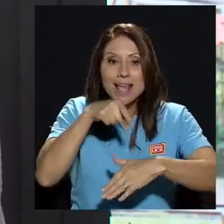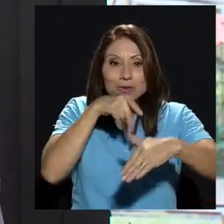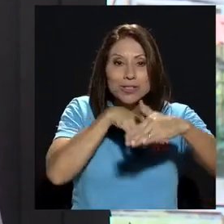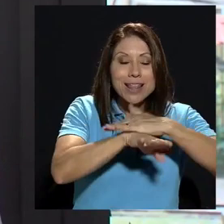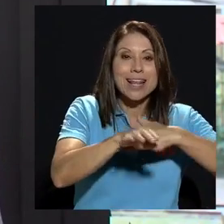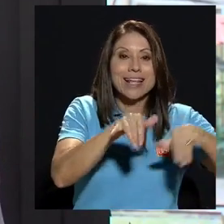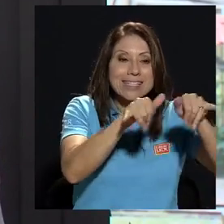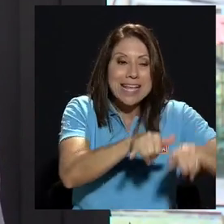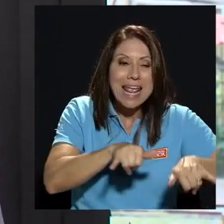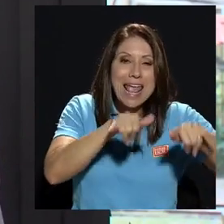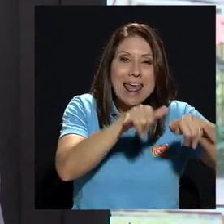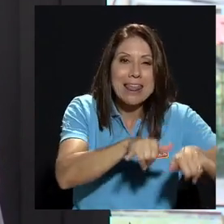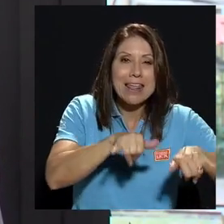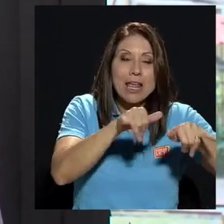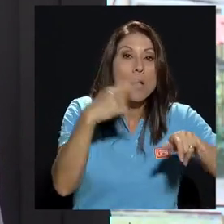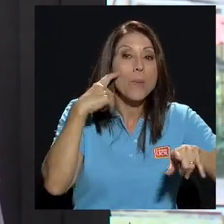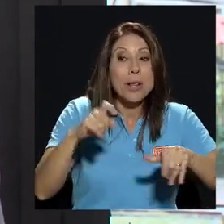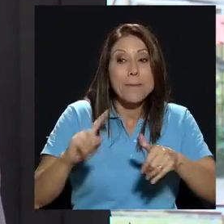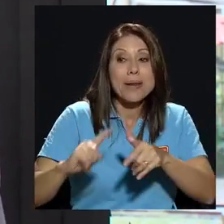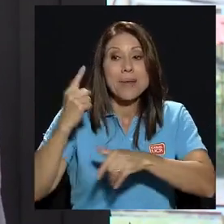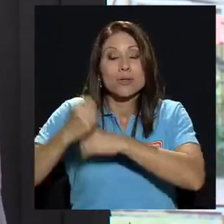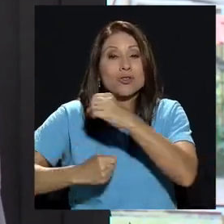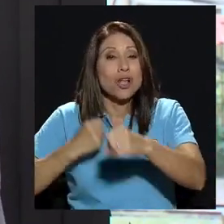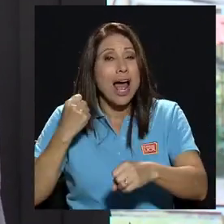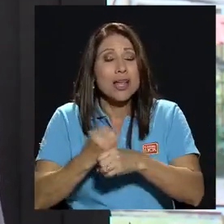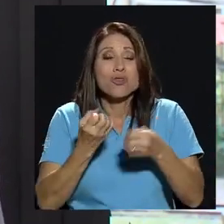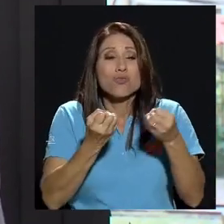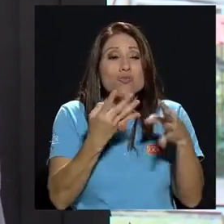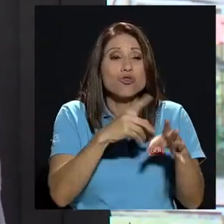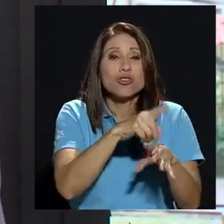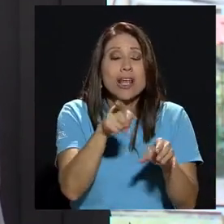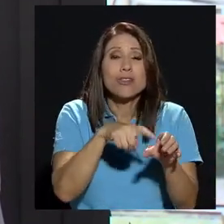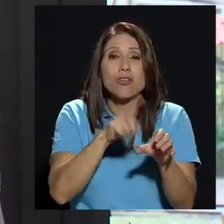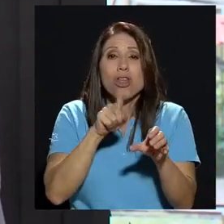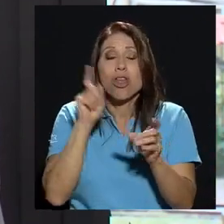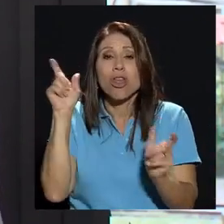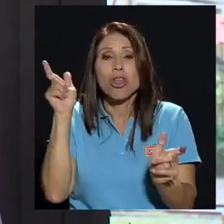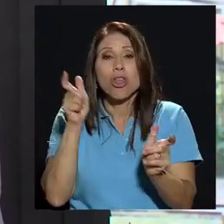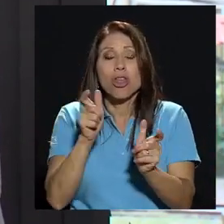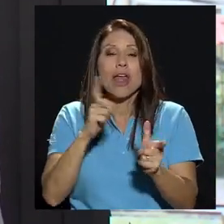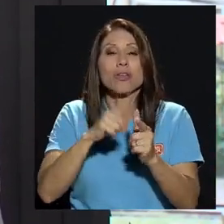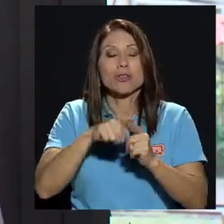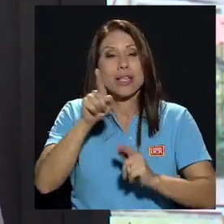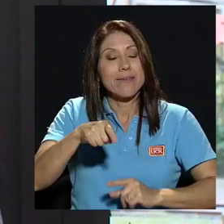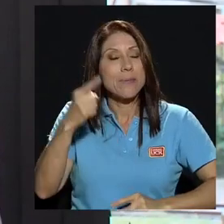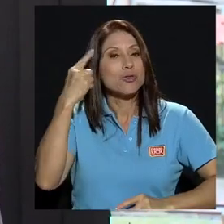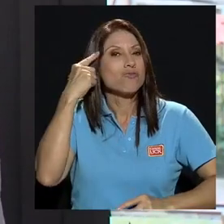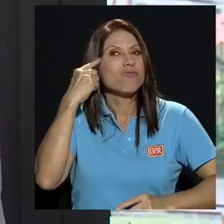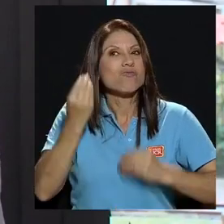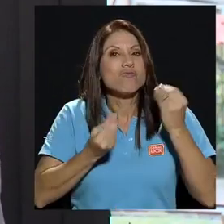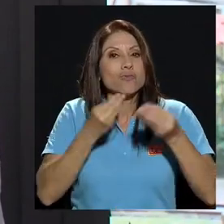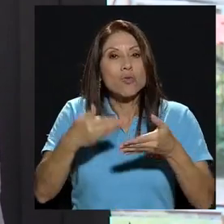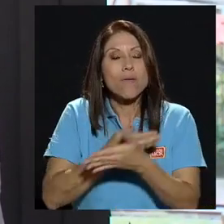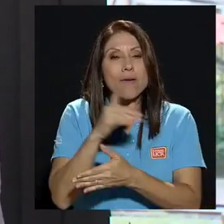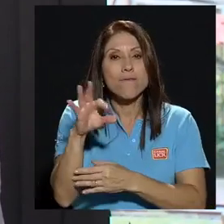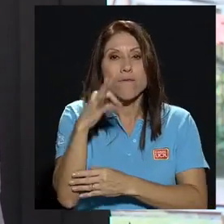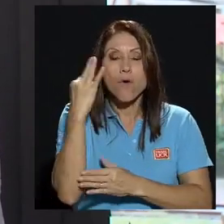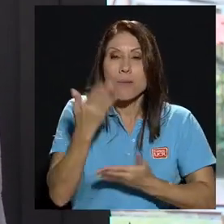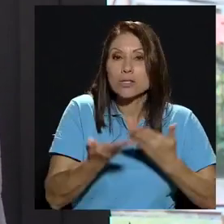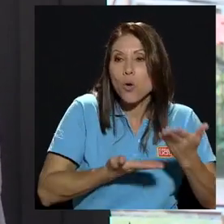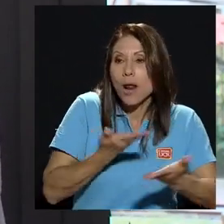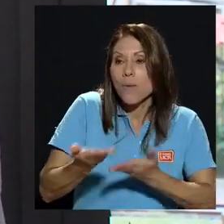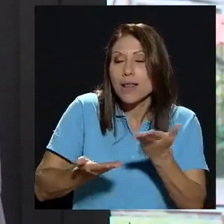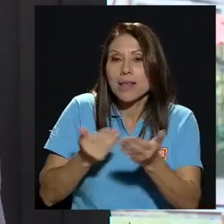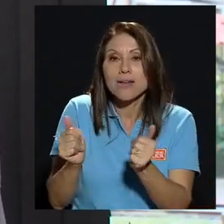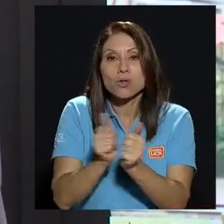primeros años perdemos mucho de la matrícula entonces tenemos que guiar nuevos mecanismos muy colaborativos con otras